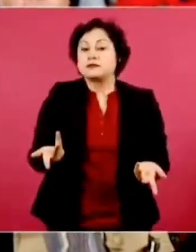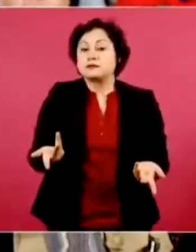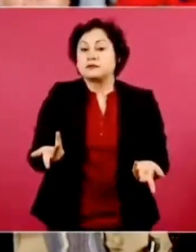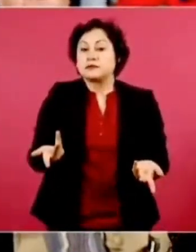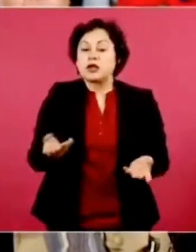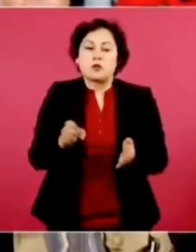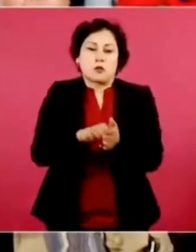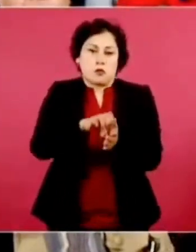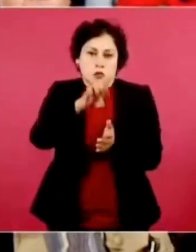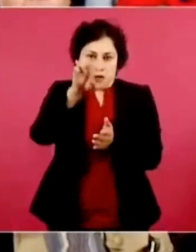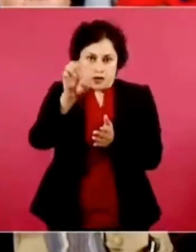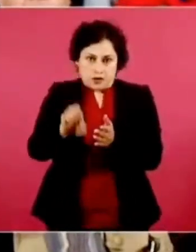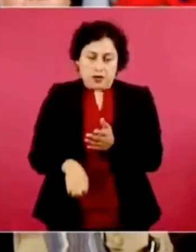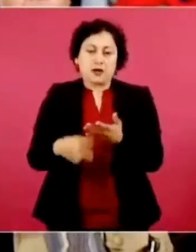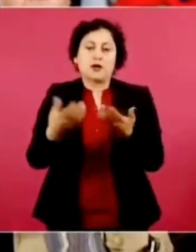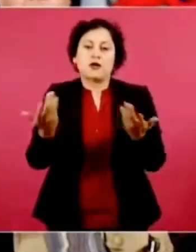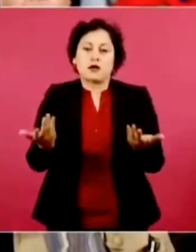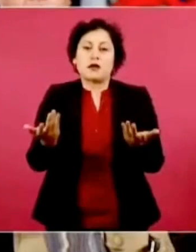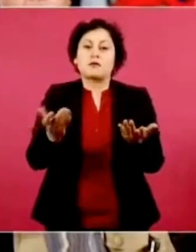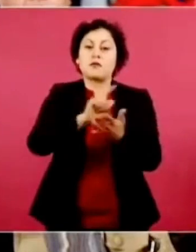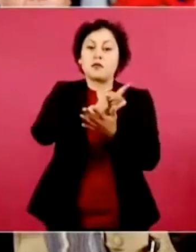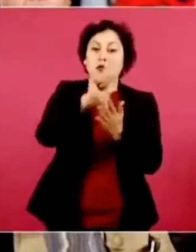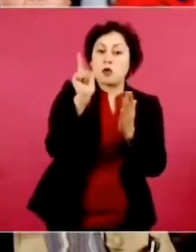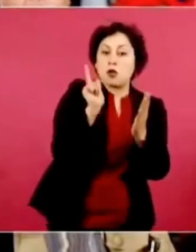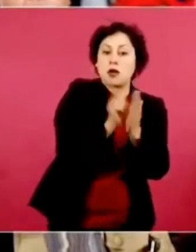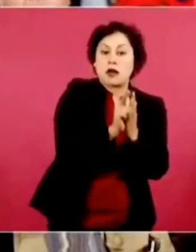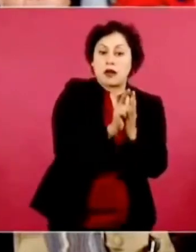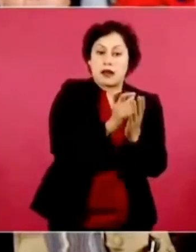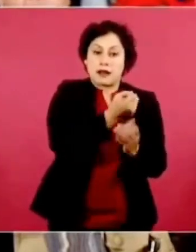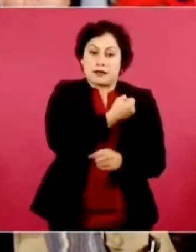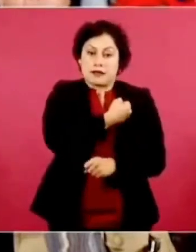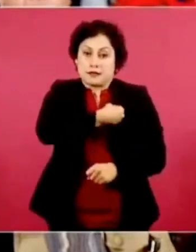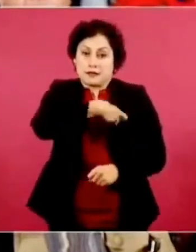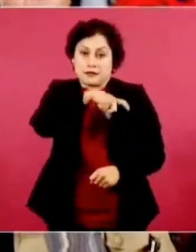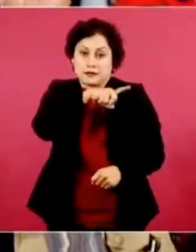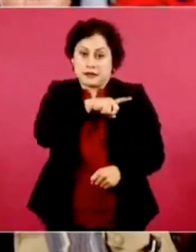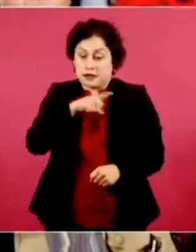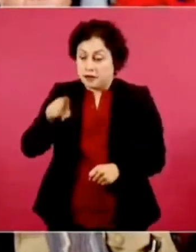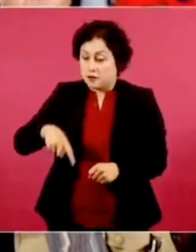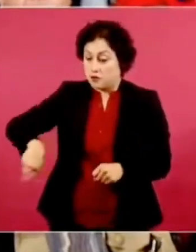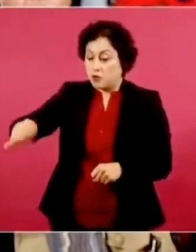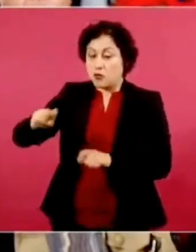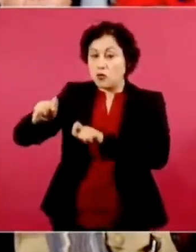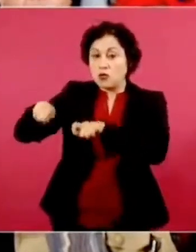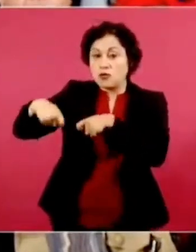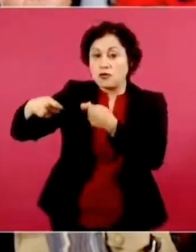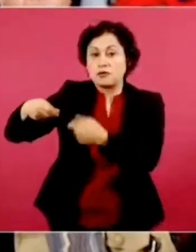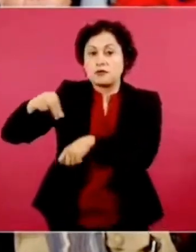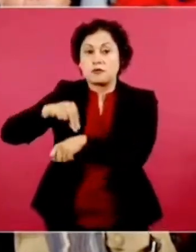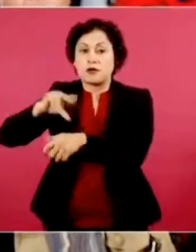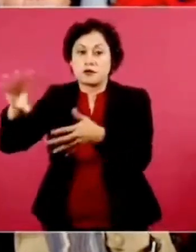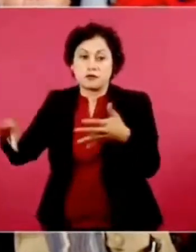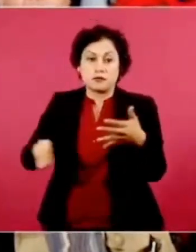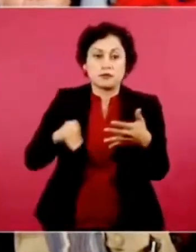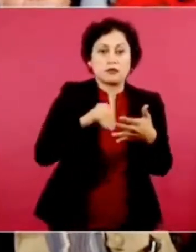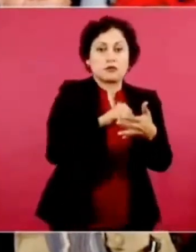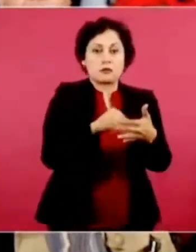existen para que se puedan incorporar los médicos tradicionales al sistema público de salud. Y también